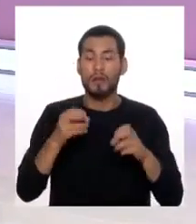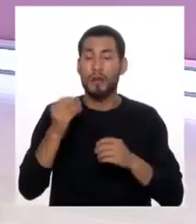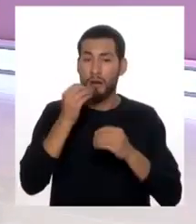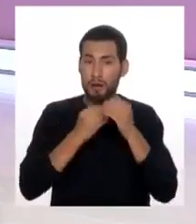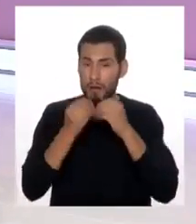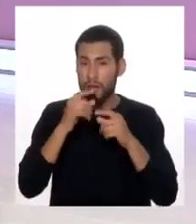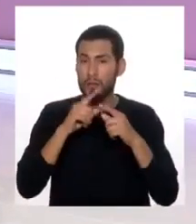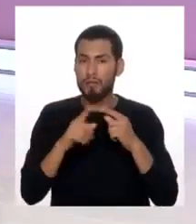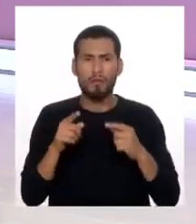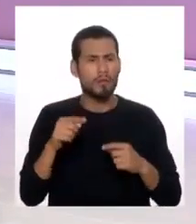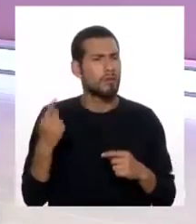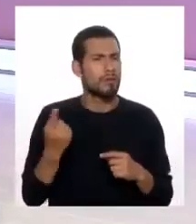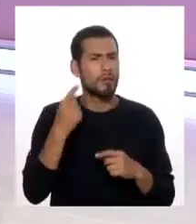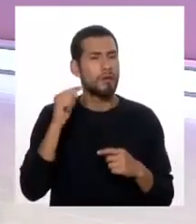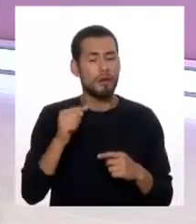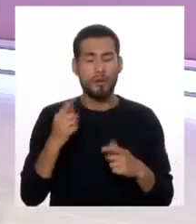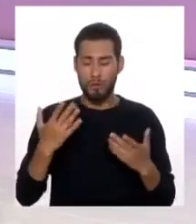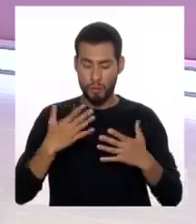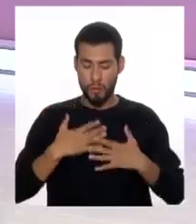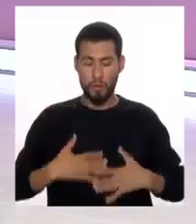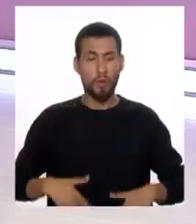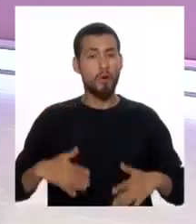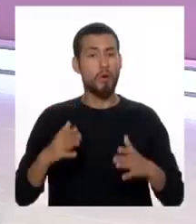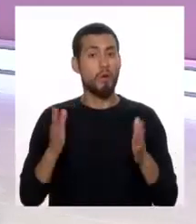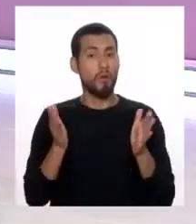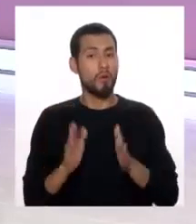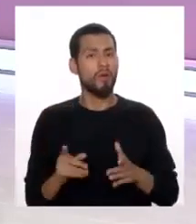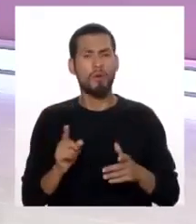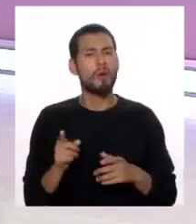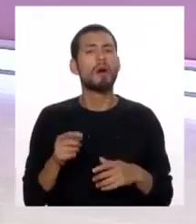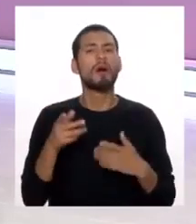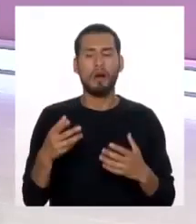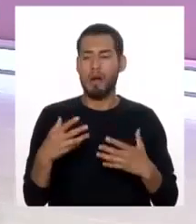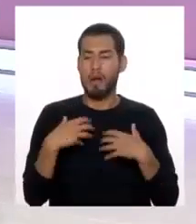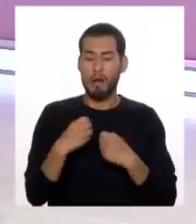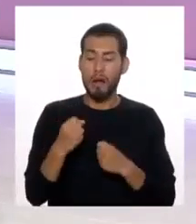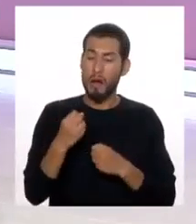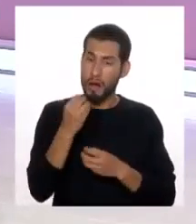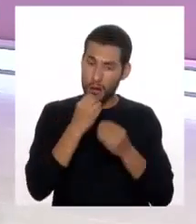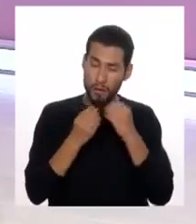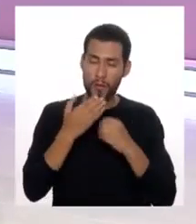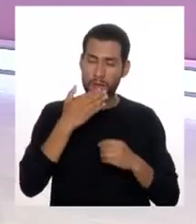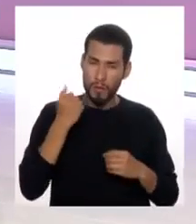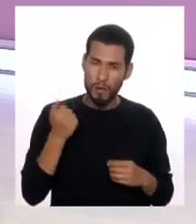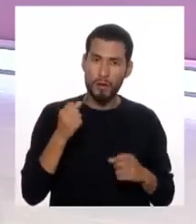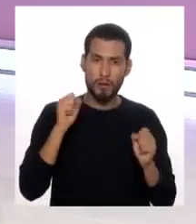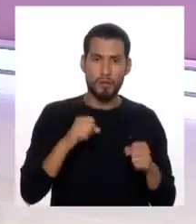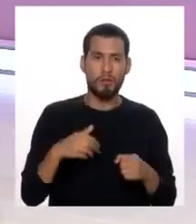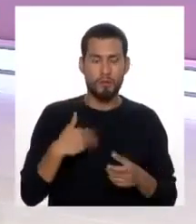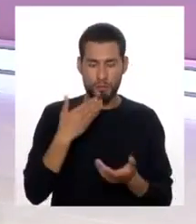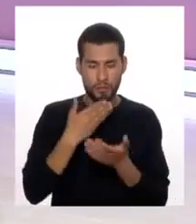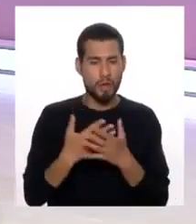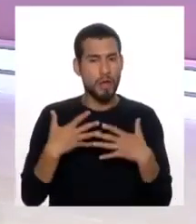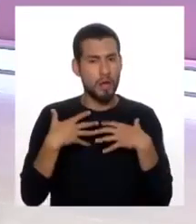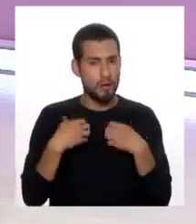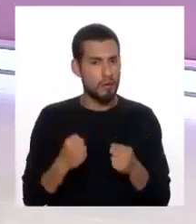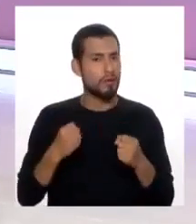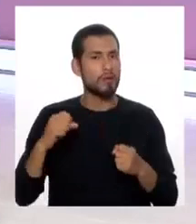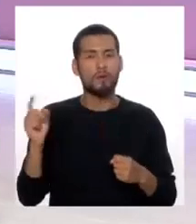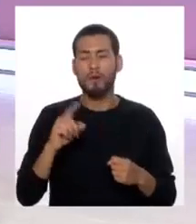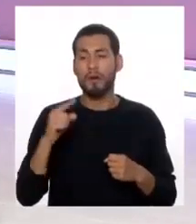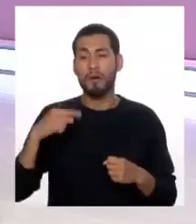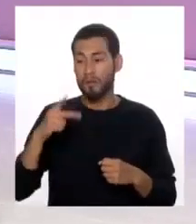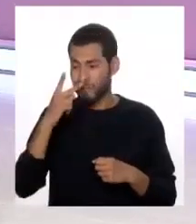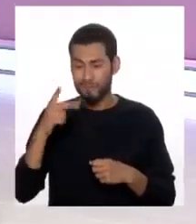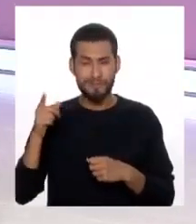alimentación, pero no por una parte estética, sino por una parte de salud, comer sano para mantener una salud, y no que lo